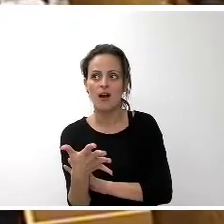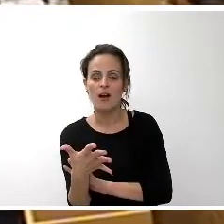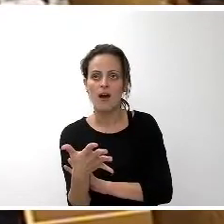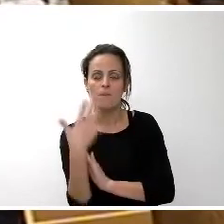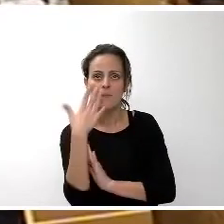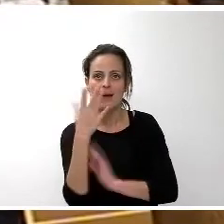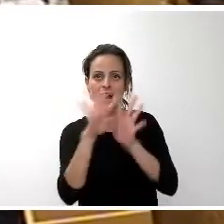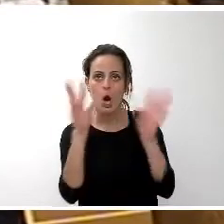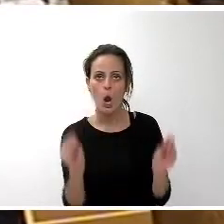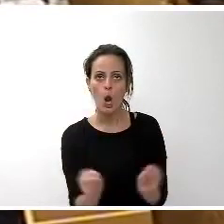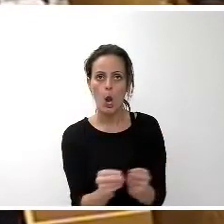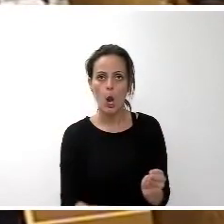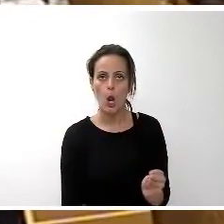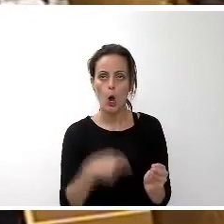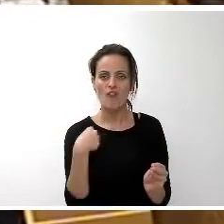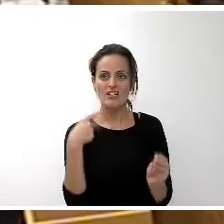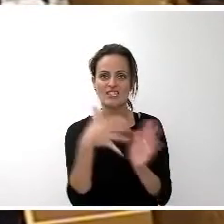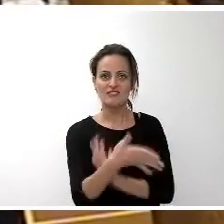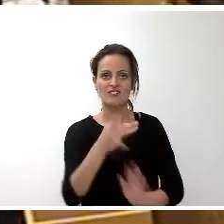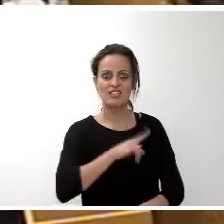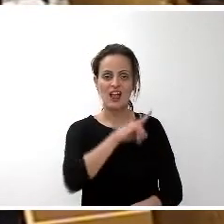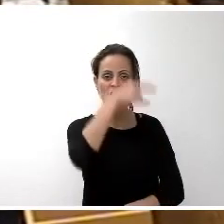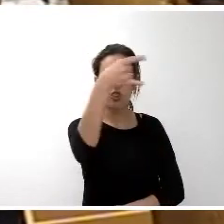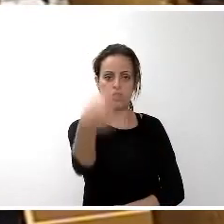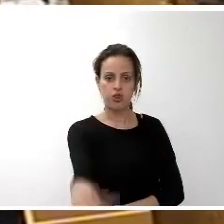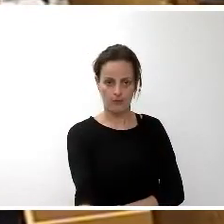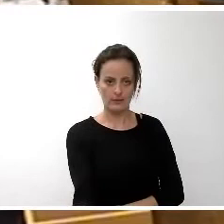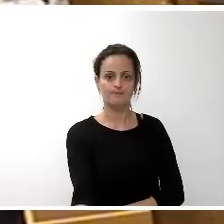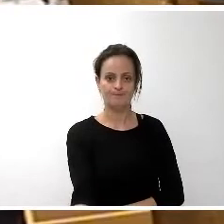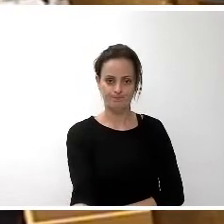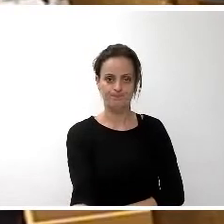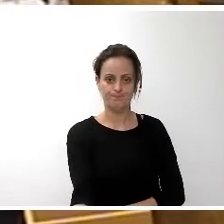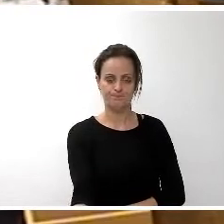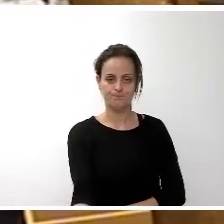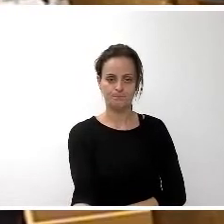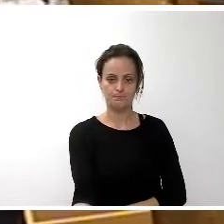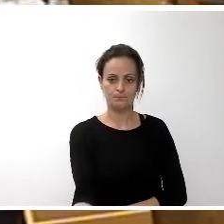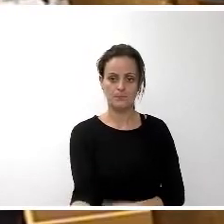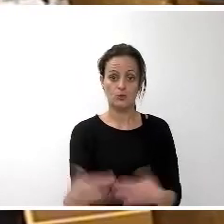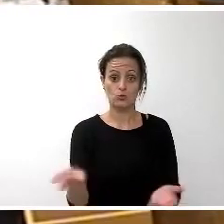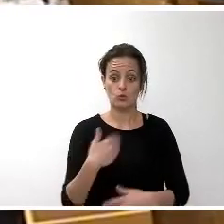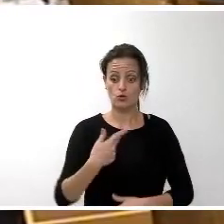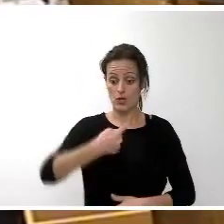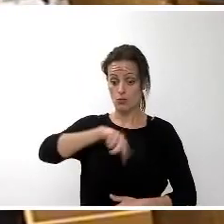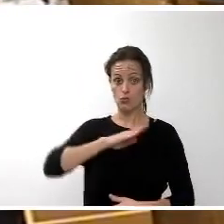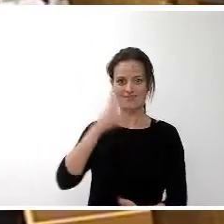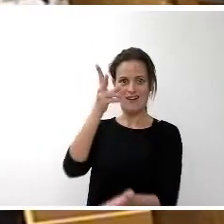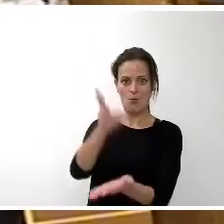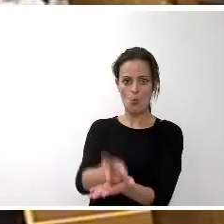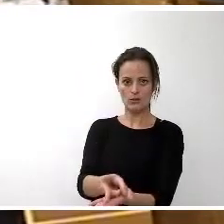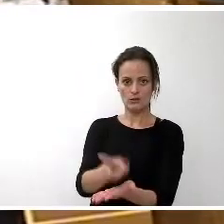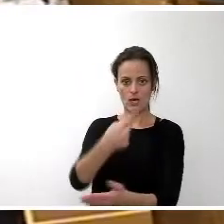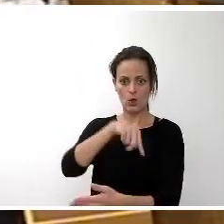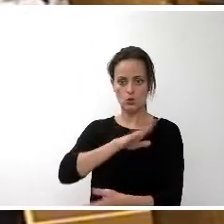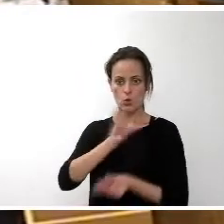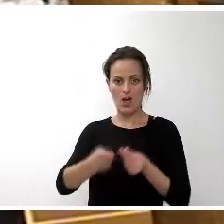en global de lo que sube muchísimas áreas de este cabildo la apuesta nuestra la que nosotros podemos hacer